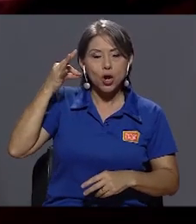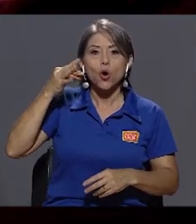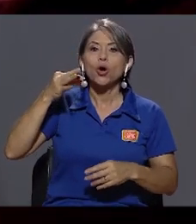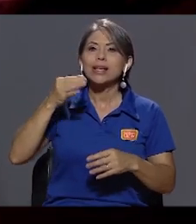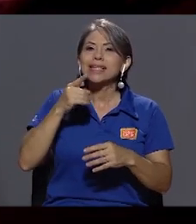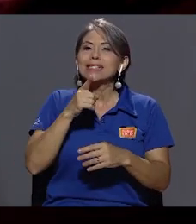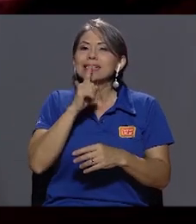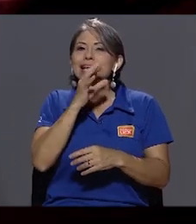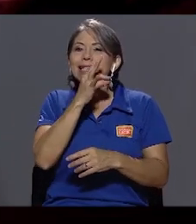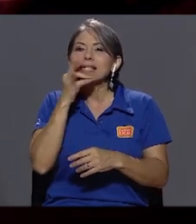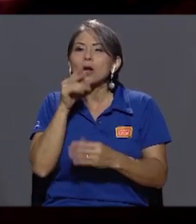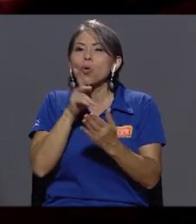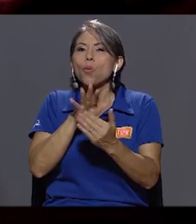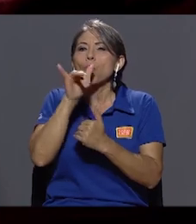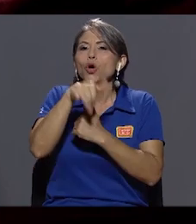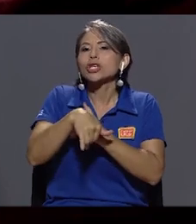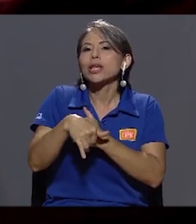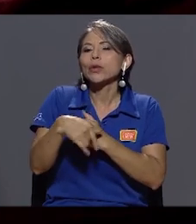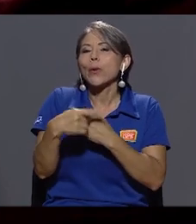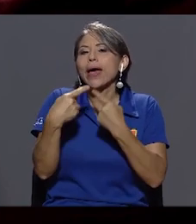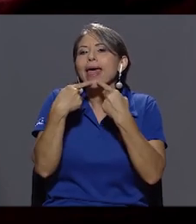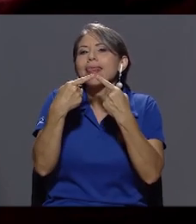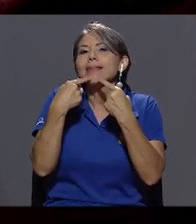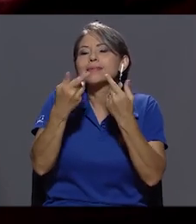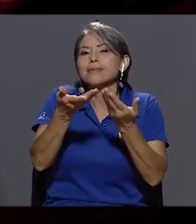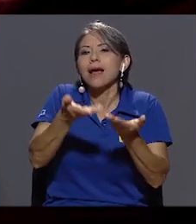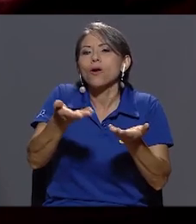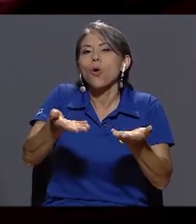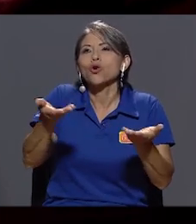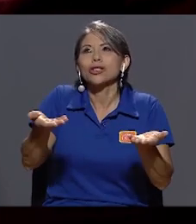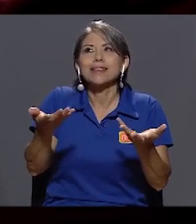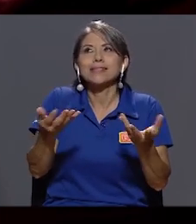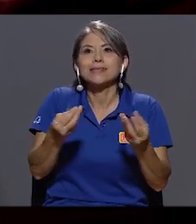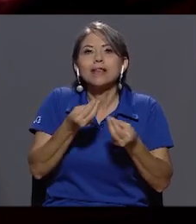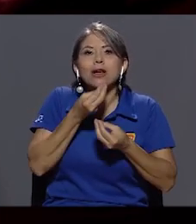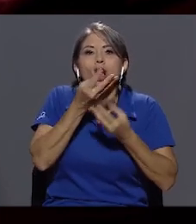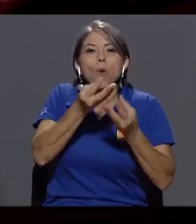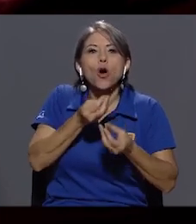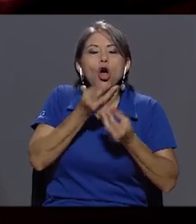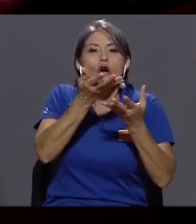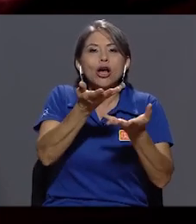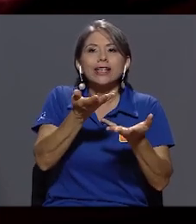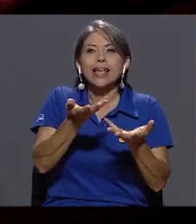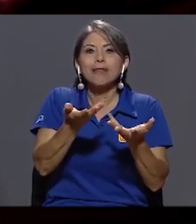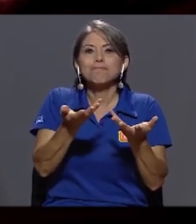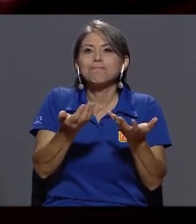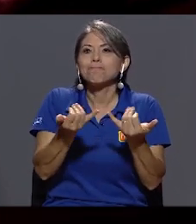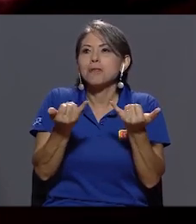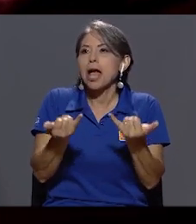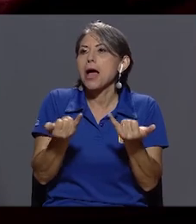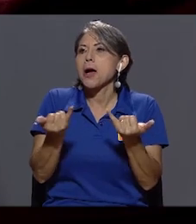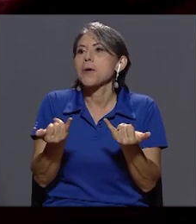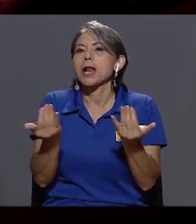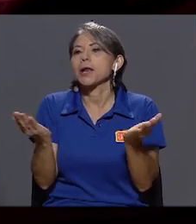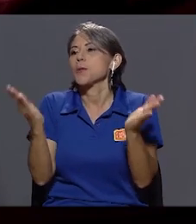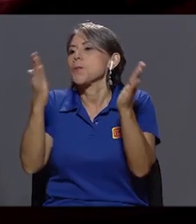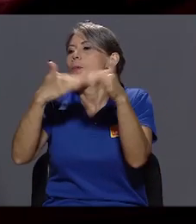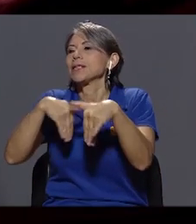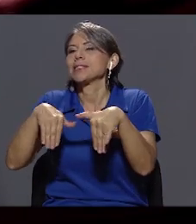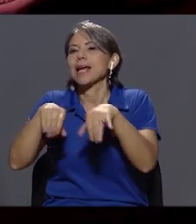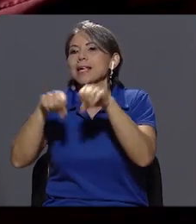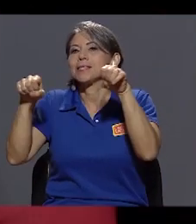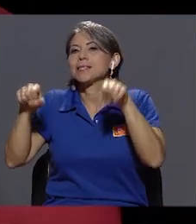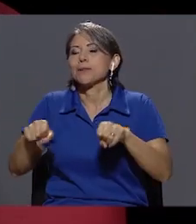que no la veo o no la encuentro en ese ecosistema periodístico de